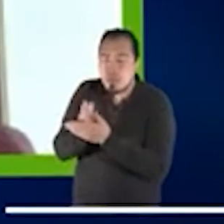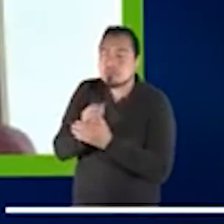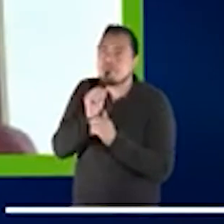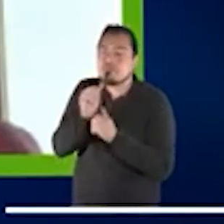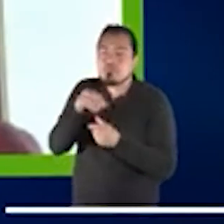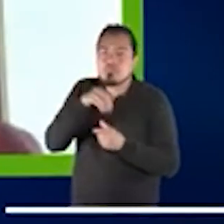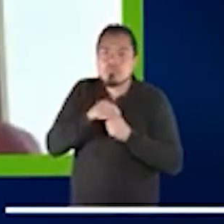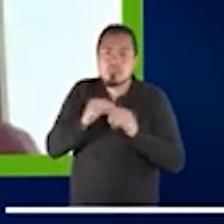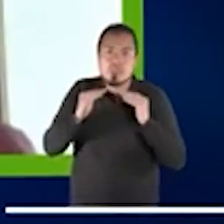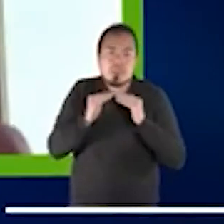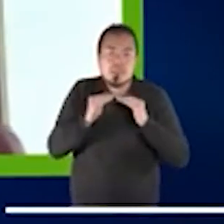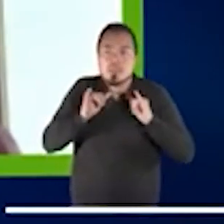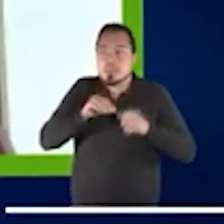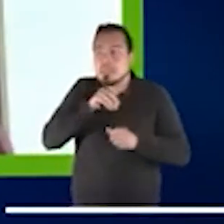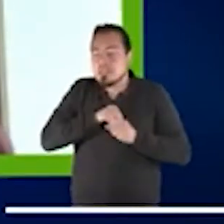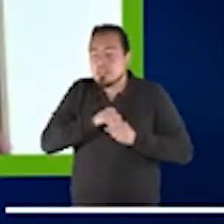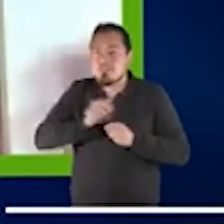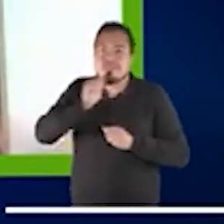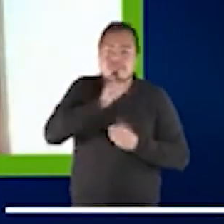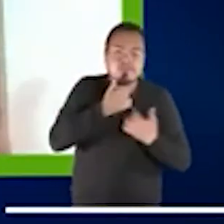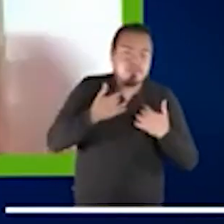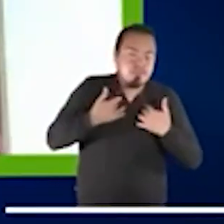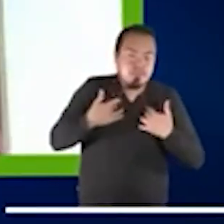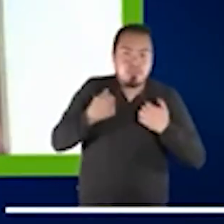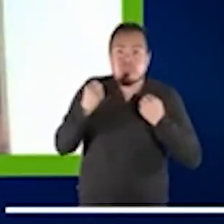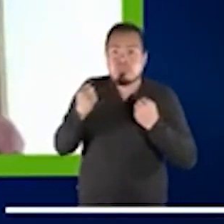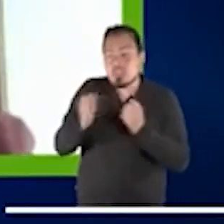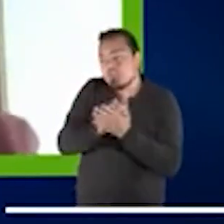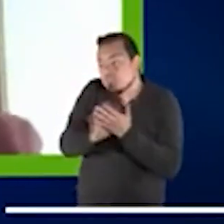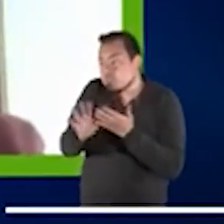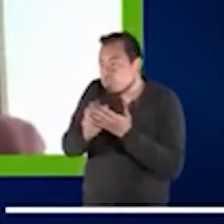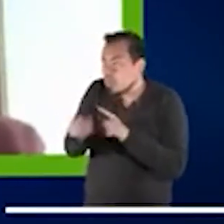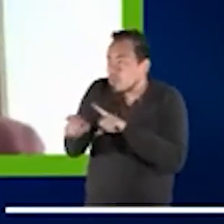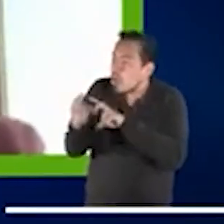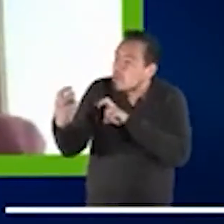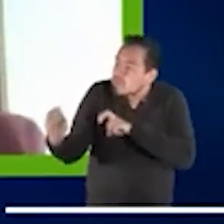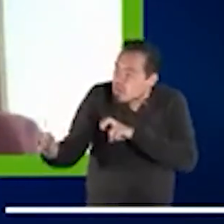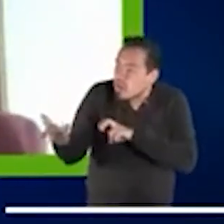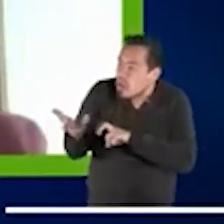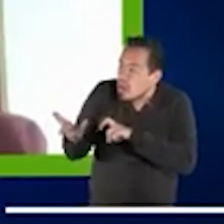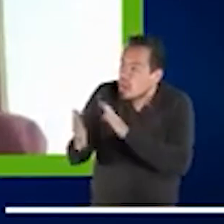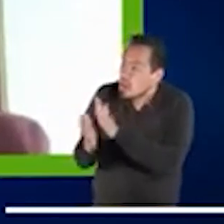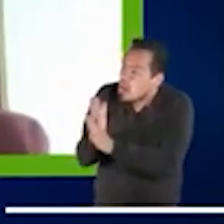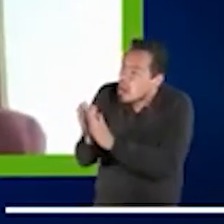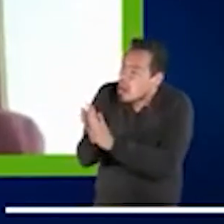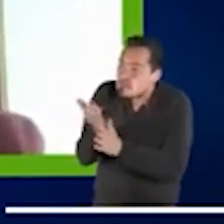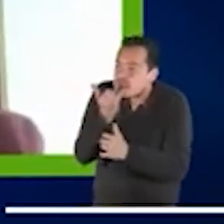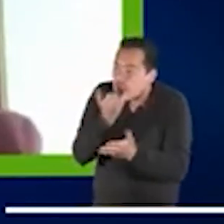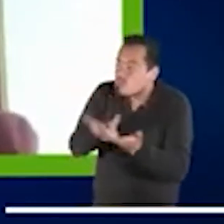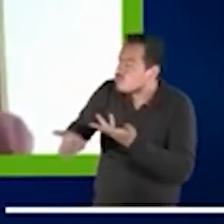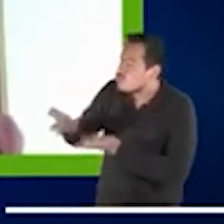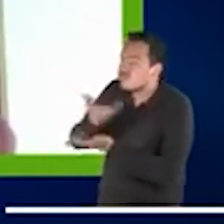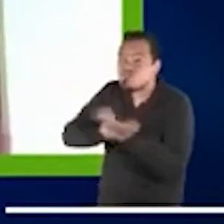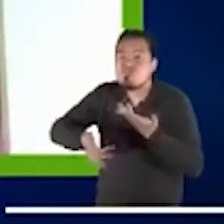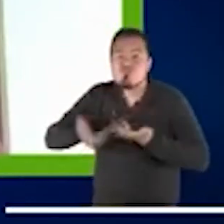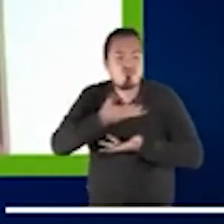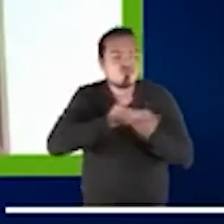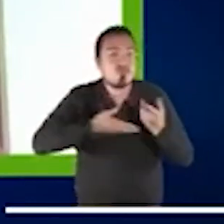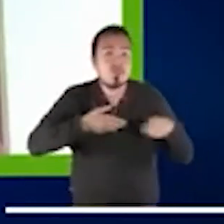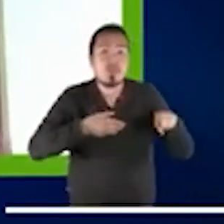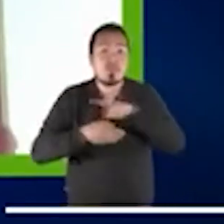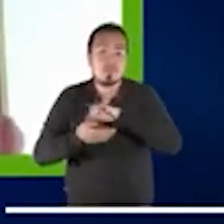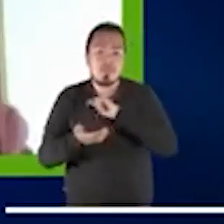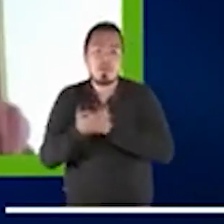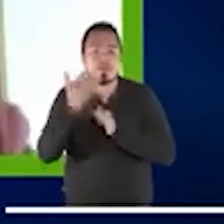y para que pudieran escuchar las necesidades de uno y del otro. Y entonces, no sé lo que estaba diciendo